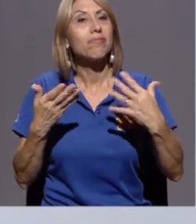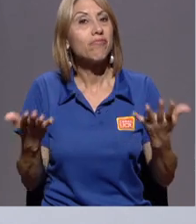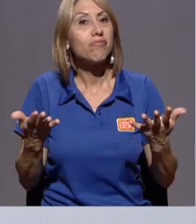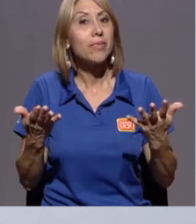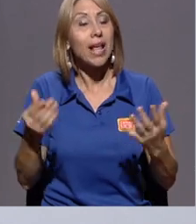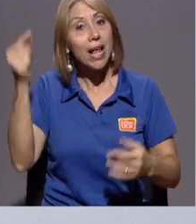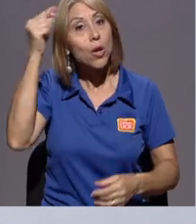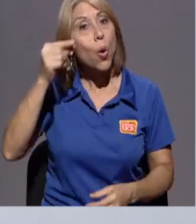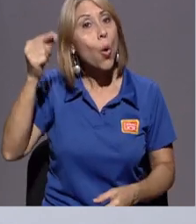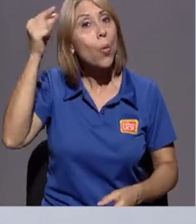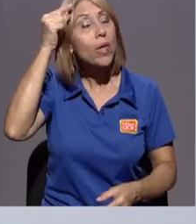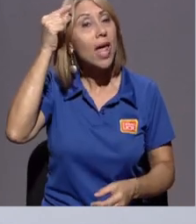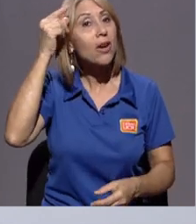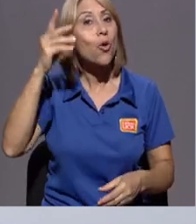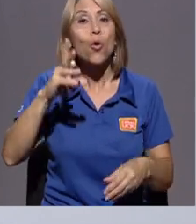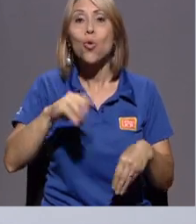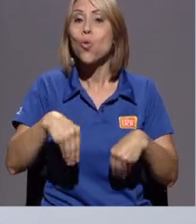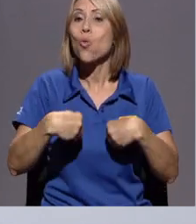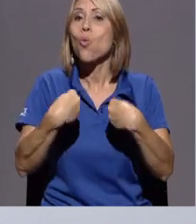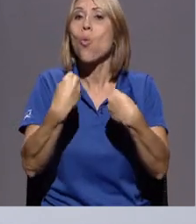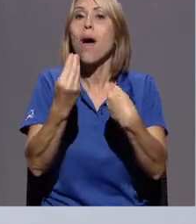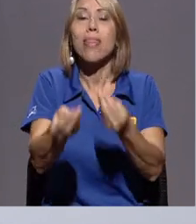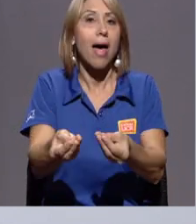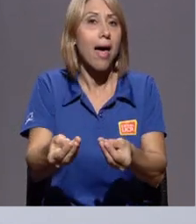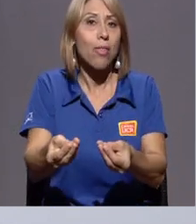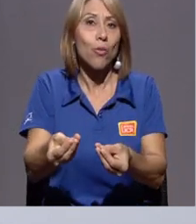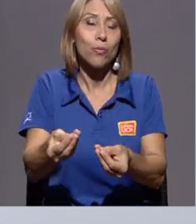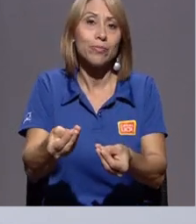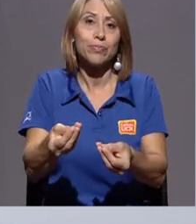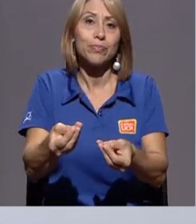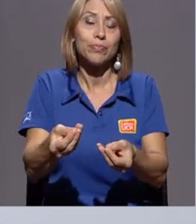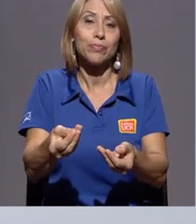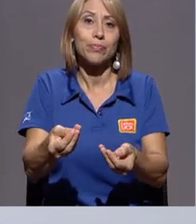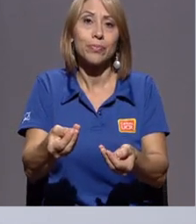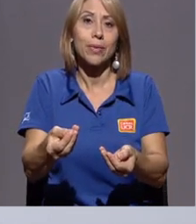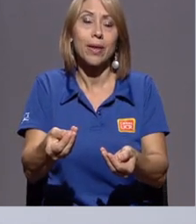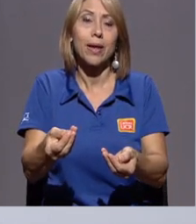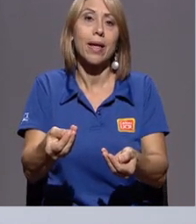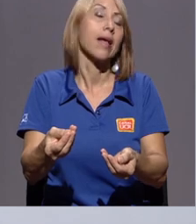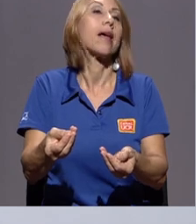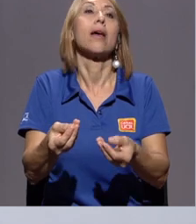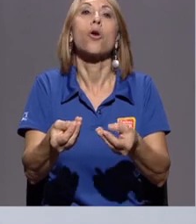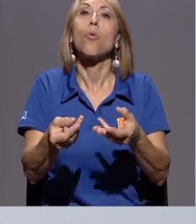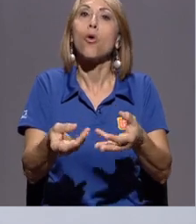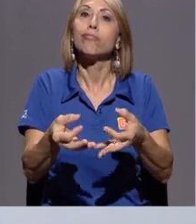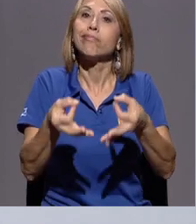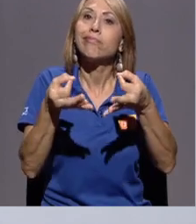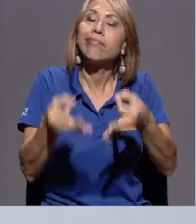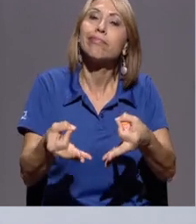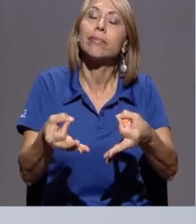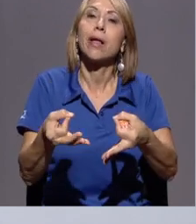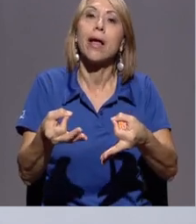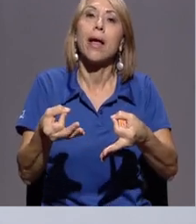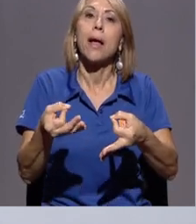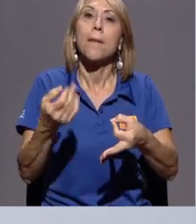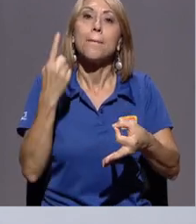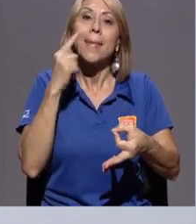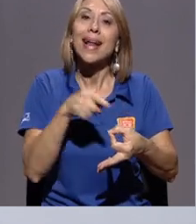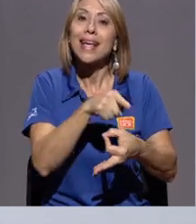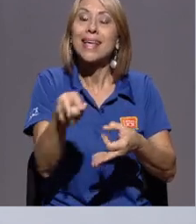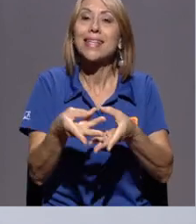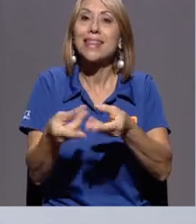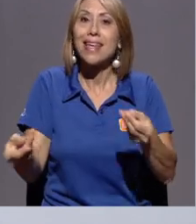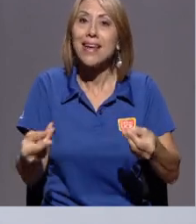dotado, no ha dado contenido para que esa tierra efectivamente sea de los pueblos